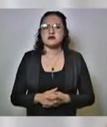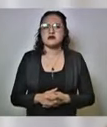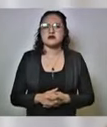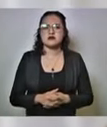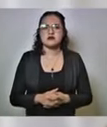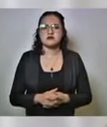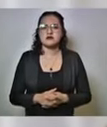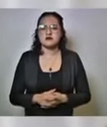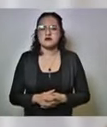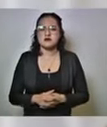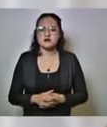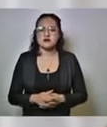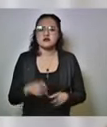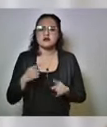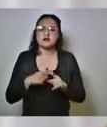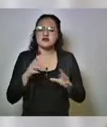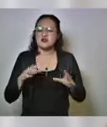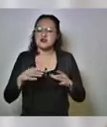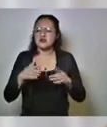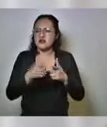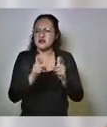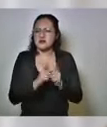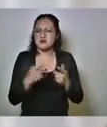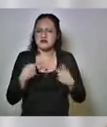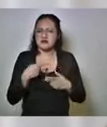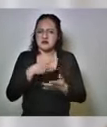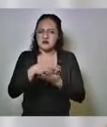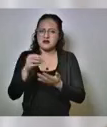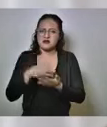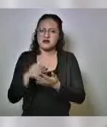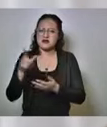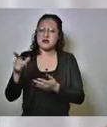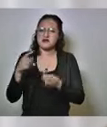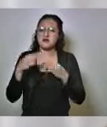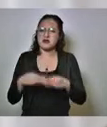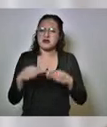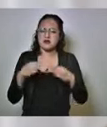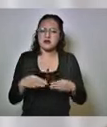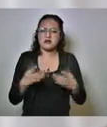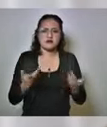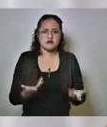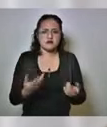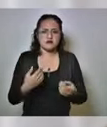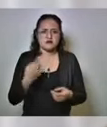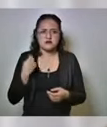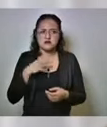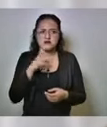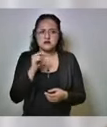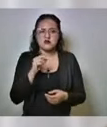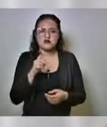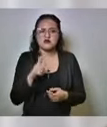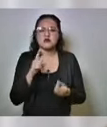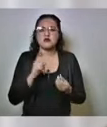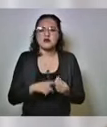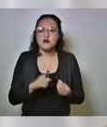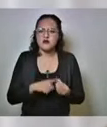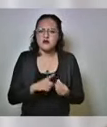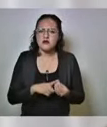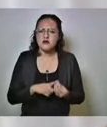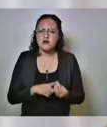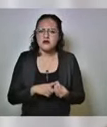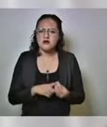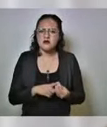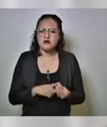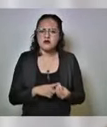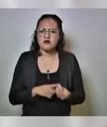de contagiados allí en la central de Abastos nosotros no llevamos una referencia por